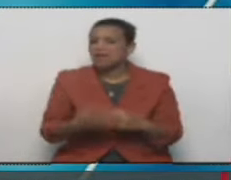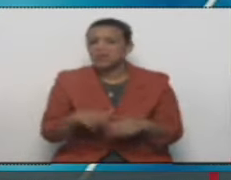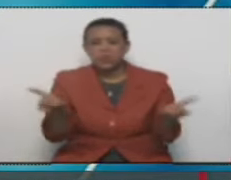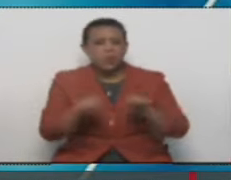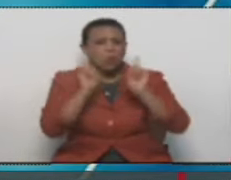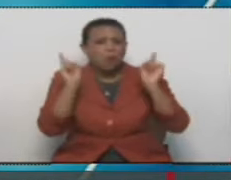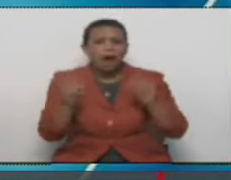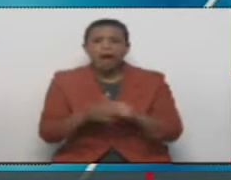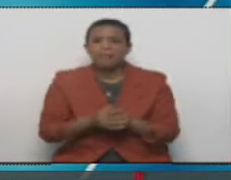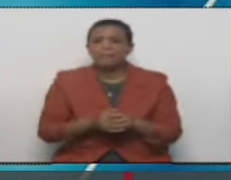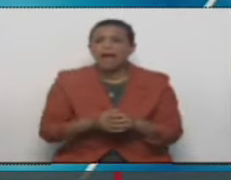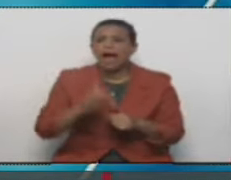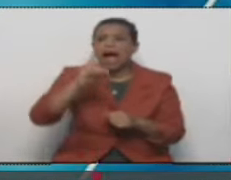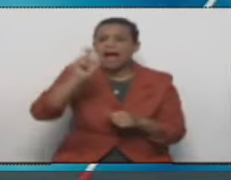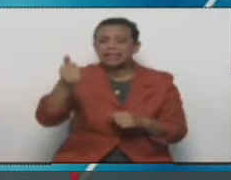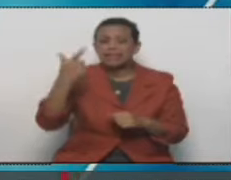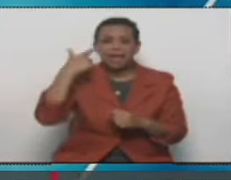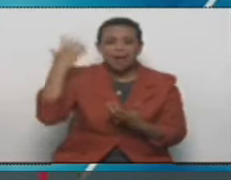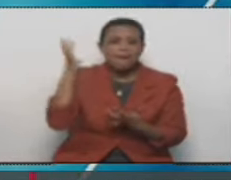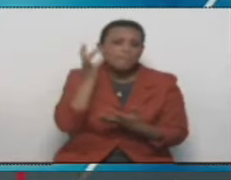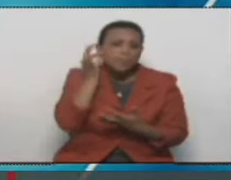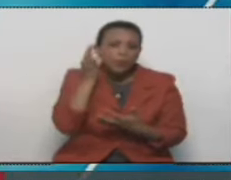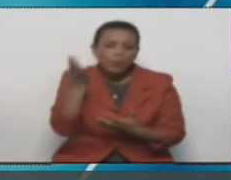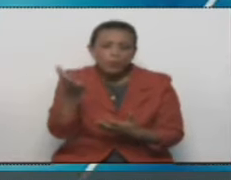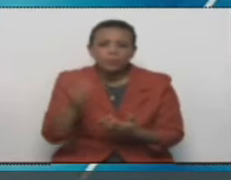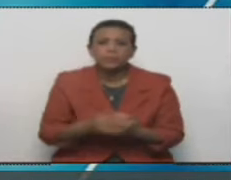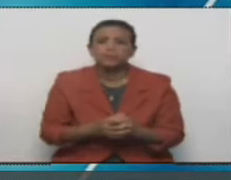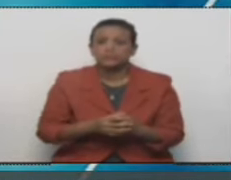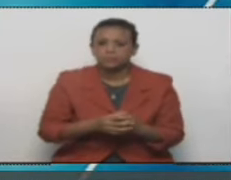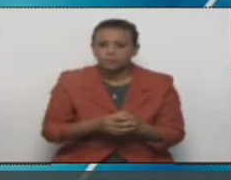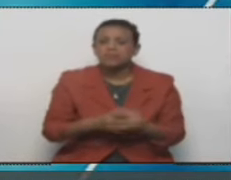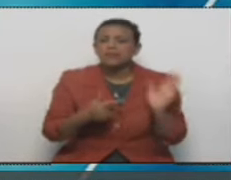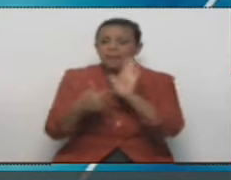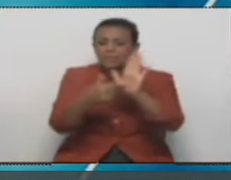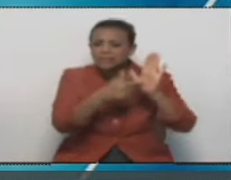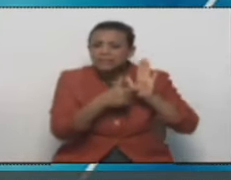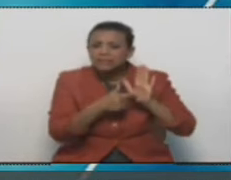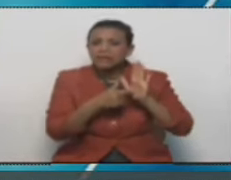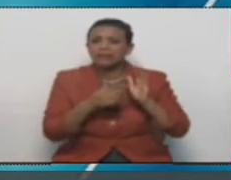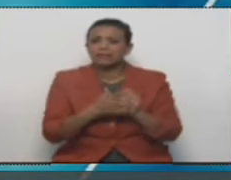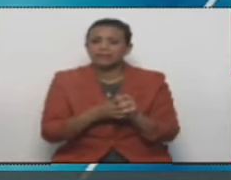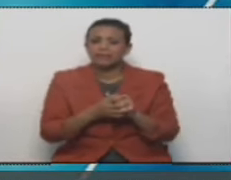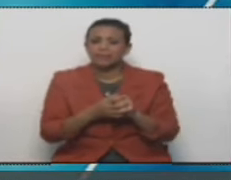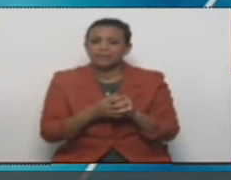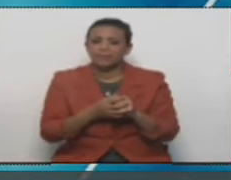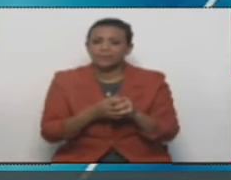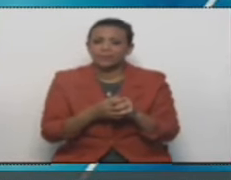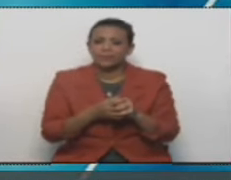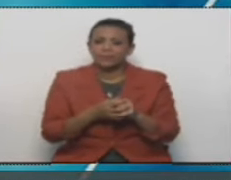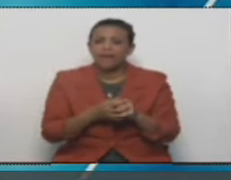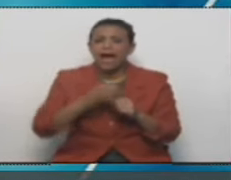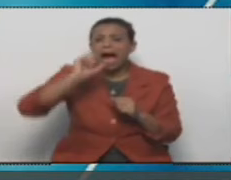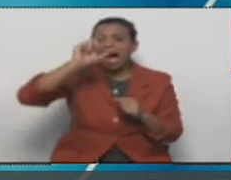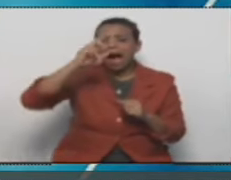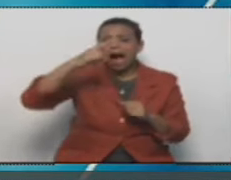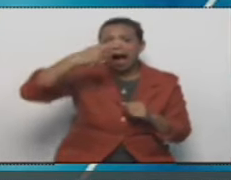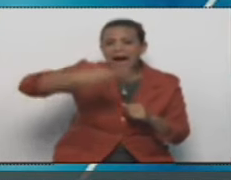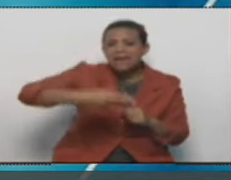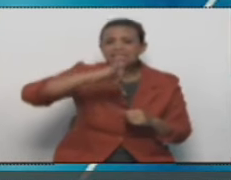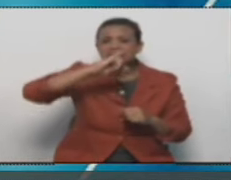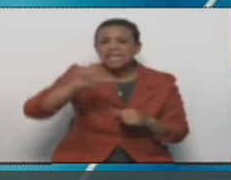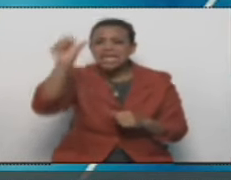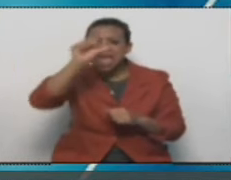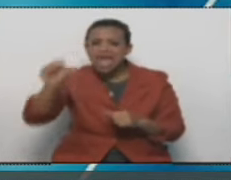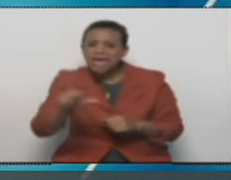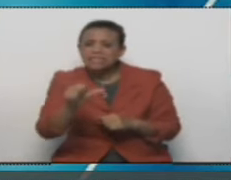Igualmente, Adelaziz Ben Moukzok, representante de HIS Holding,